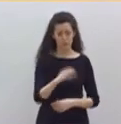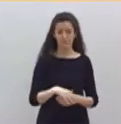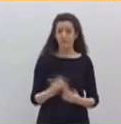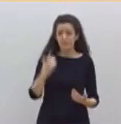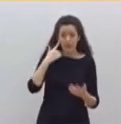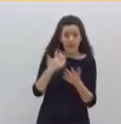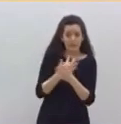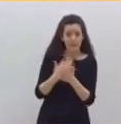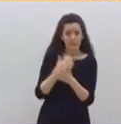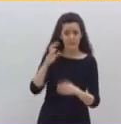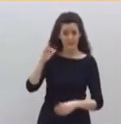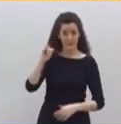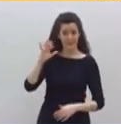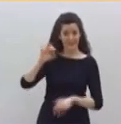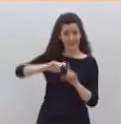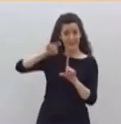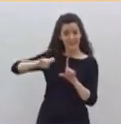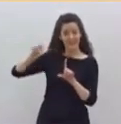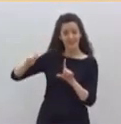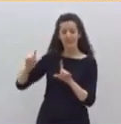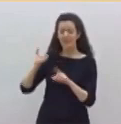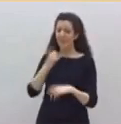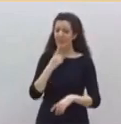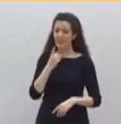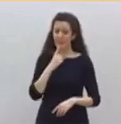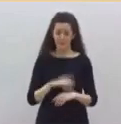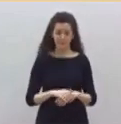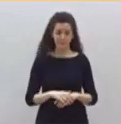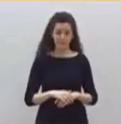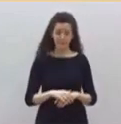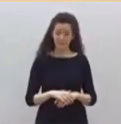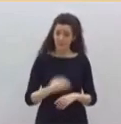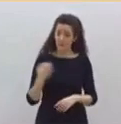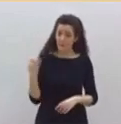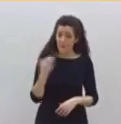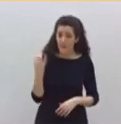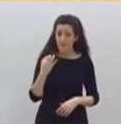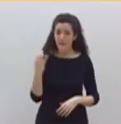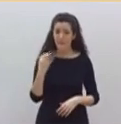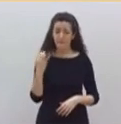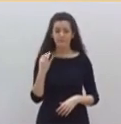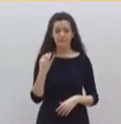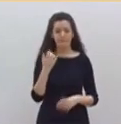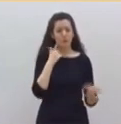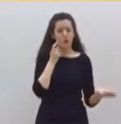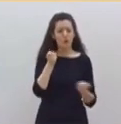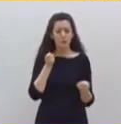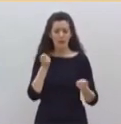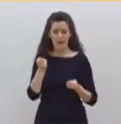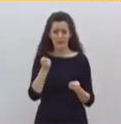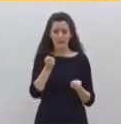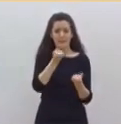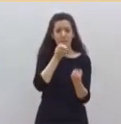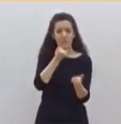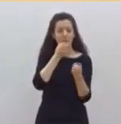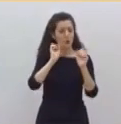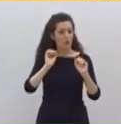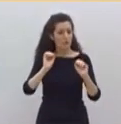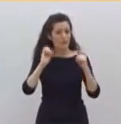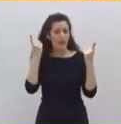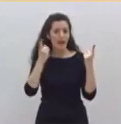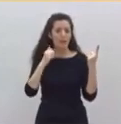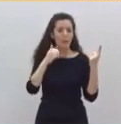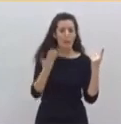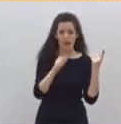preguntaba si había que limitar las fuentes oficiales para la información sobre esta crisis. ¿Y por qué Televisión Española adoctrina a